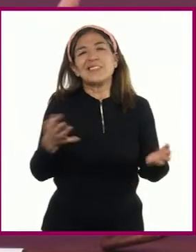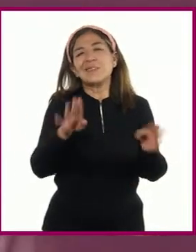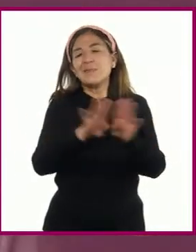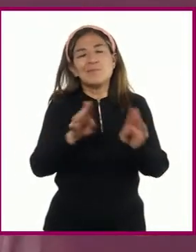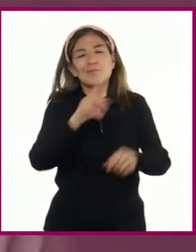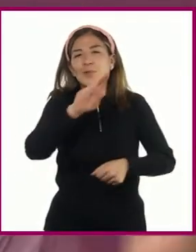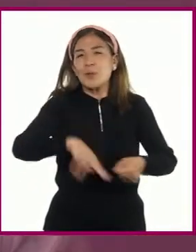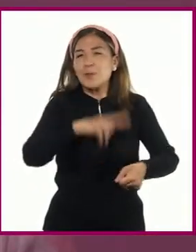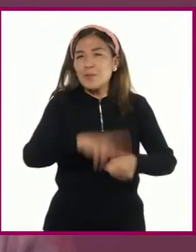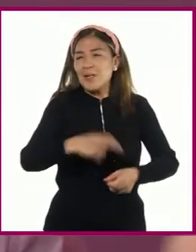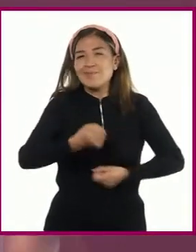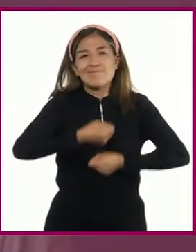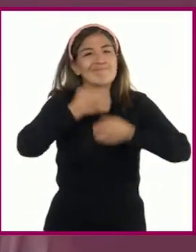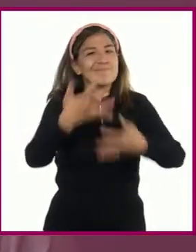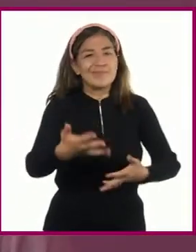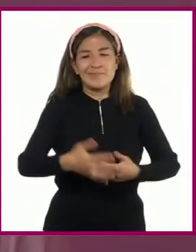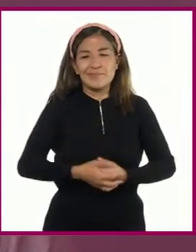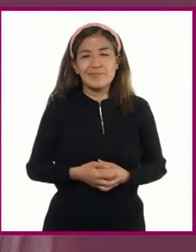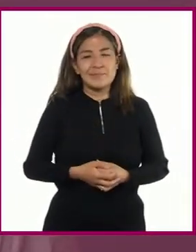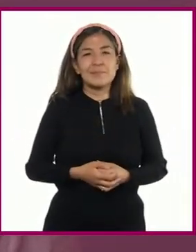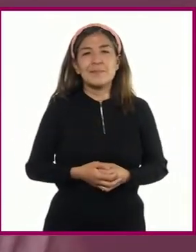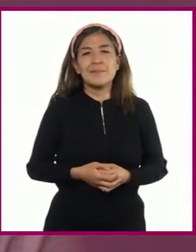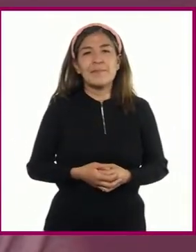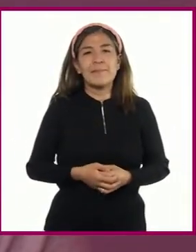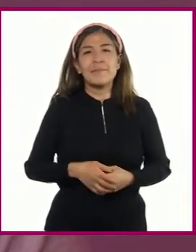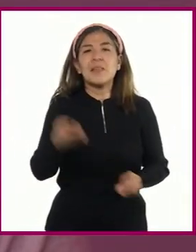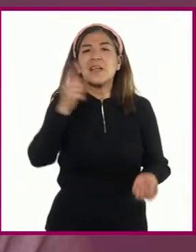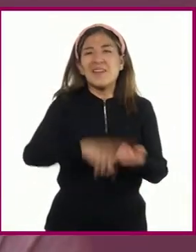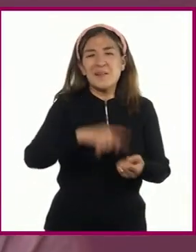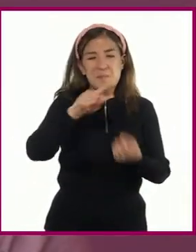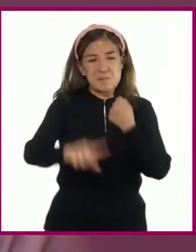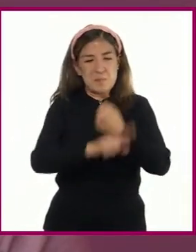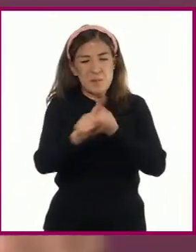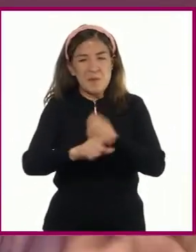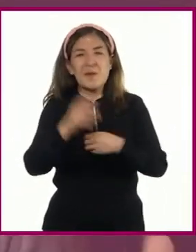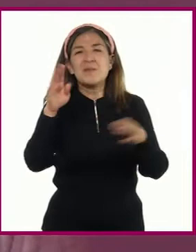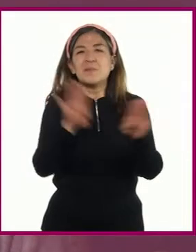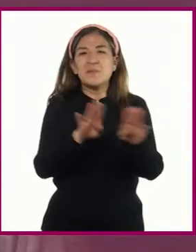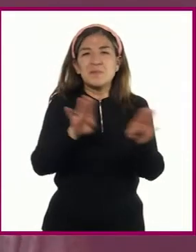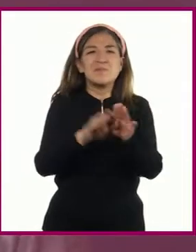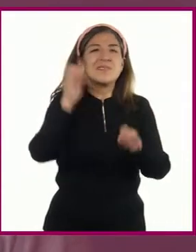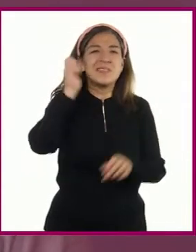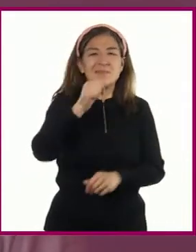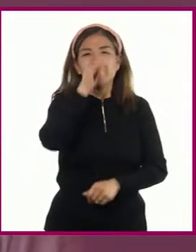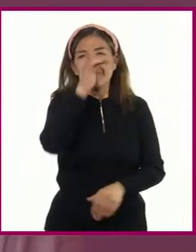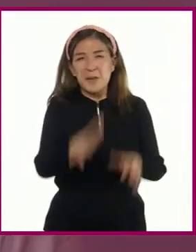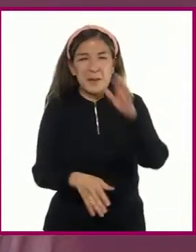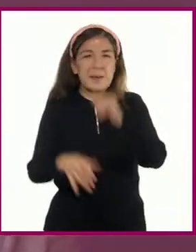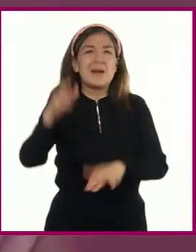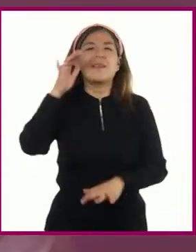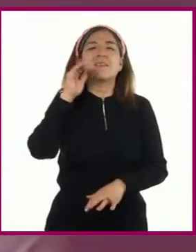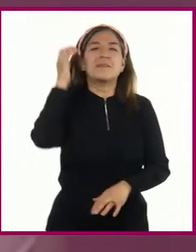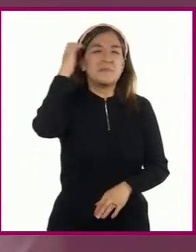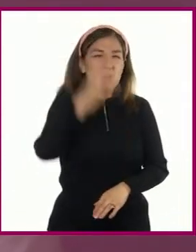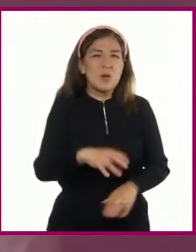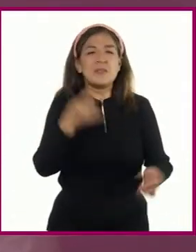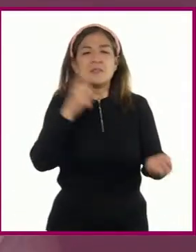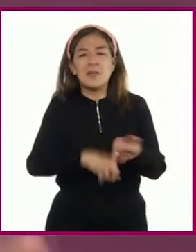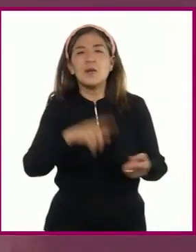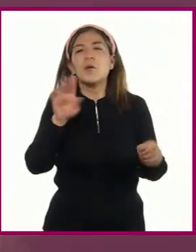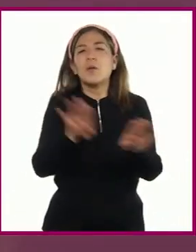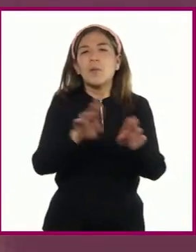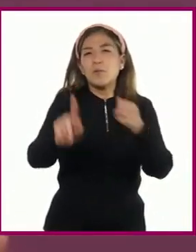En un escenario con muchas expresiones de violencia donde parte de la población se polarizan por intereses